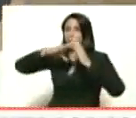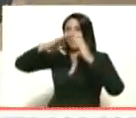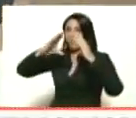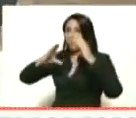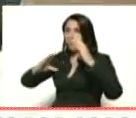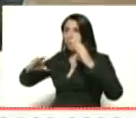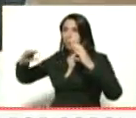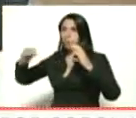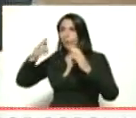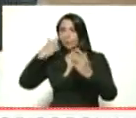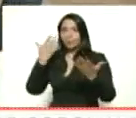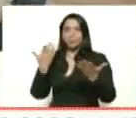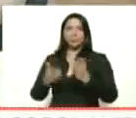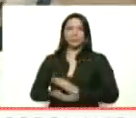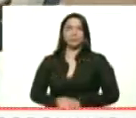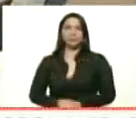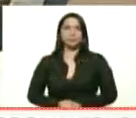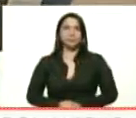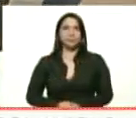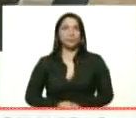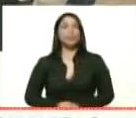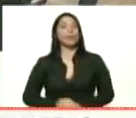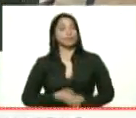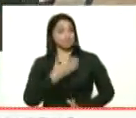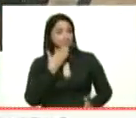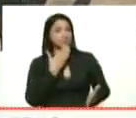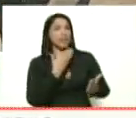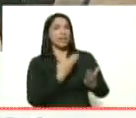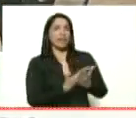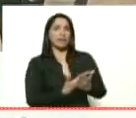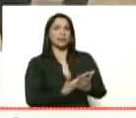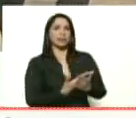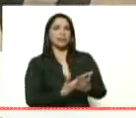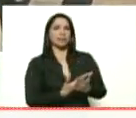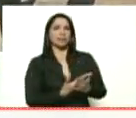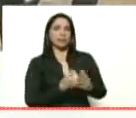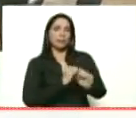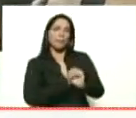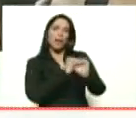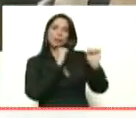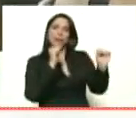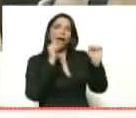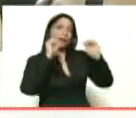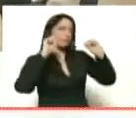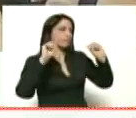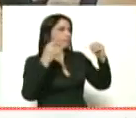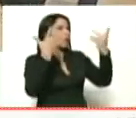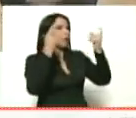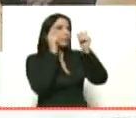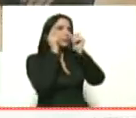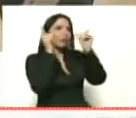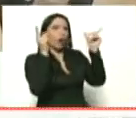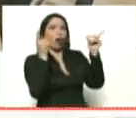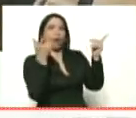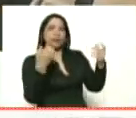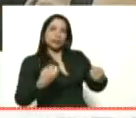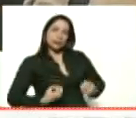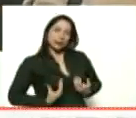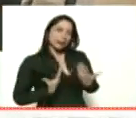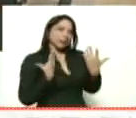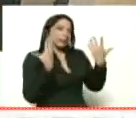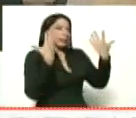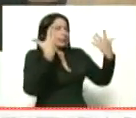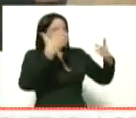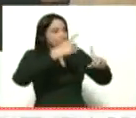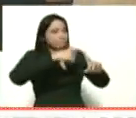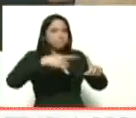sagrado. Adelante, Alóa. Así es, bueno, y hemos pasado una mañana extraordinaria. Yo creo que llena de mucha energía,